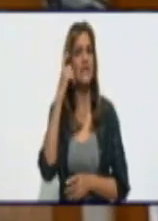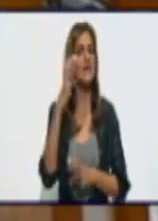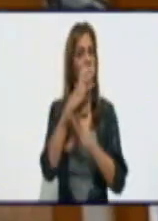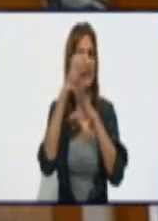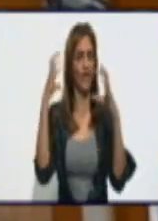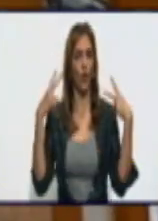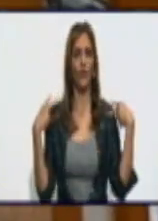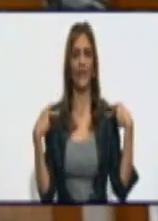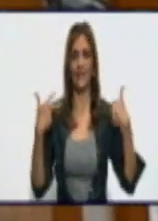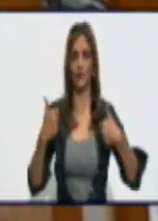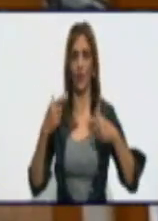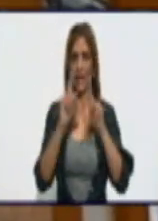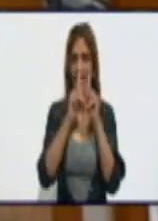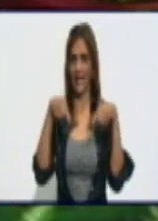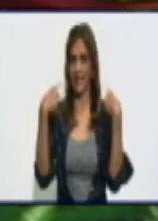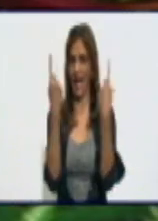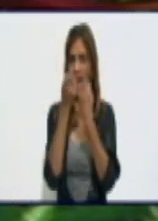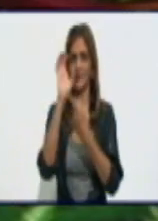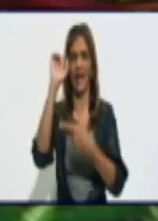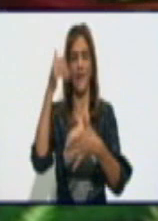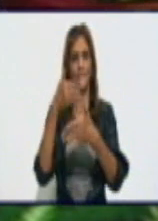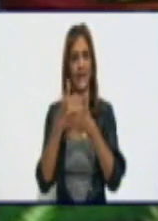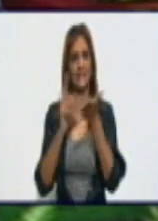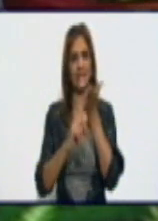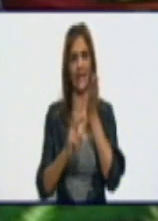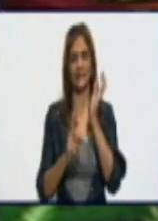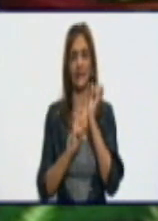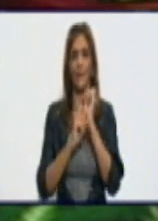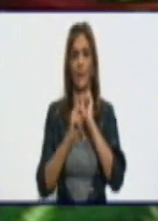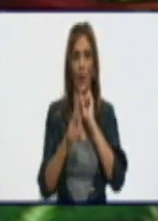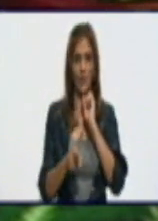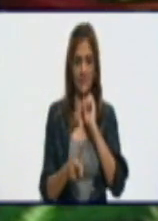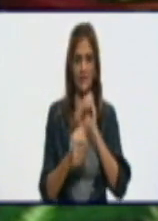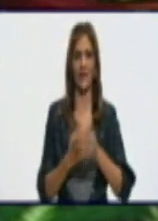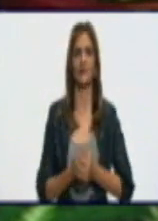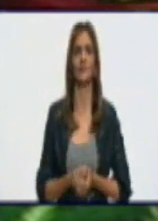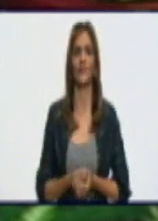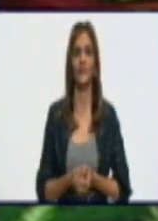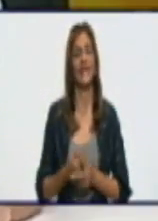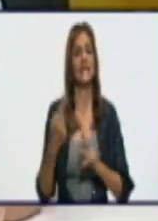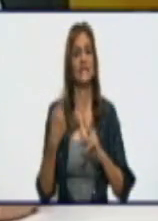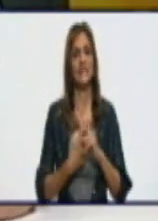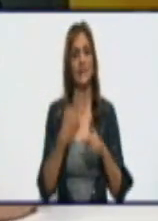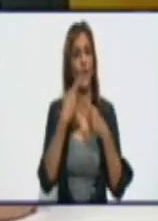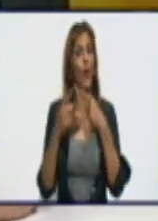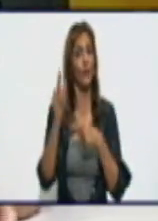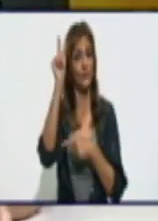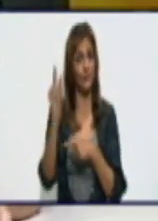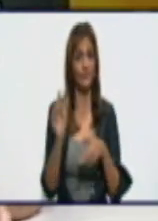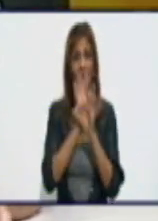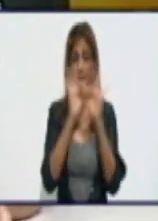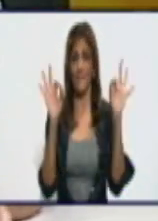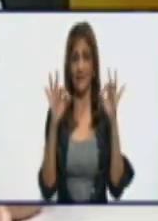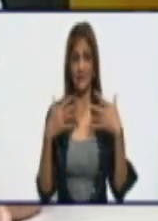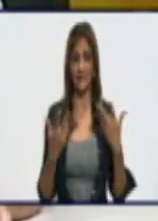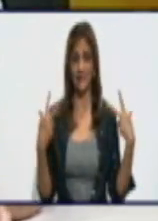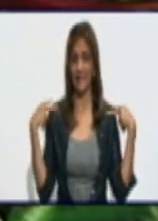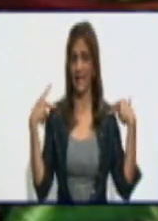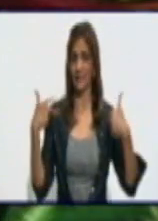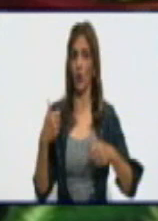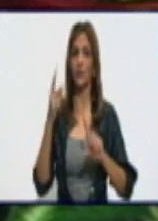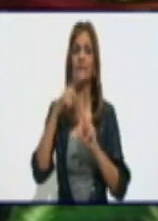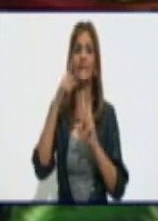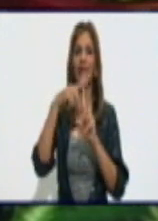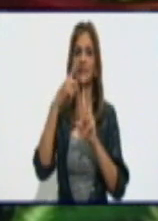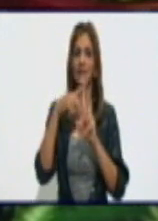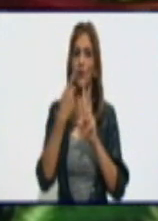director general de la empresa eléctrica provincial. Además, nos acompaña René Villariño Beltrán, director técnico de la empresa